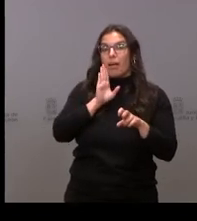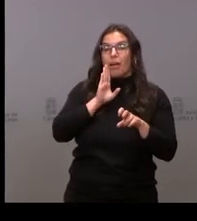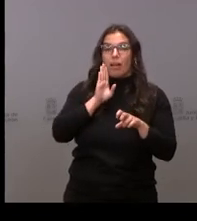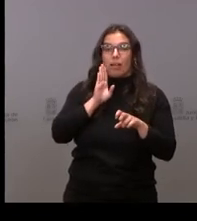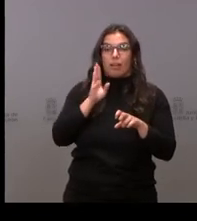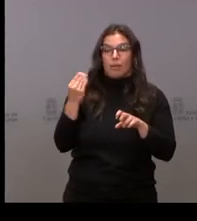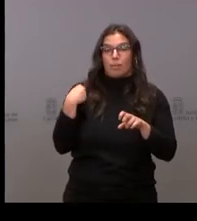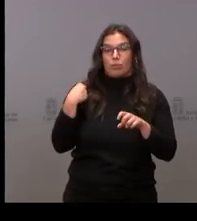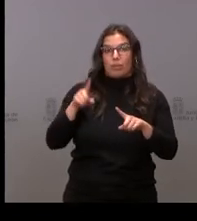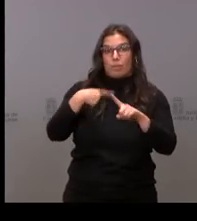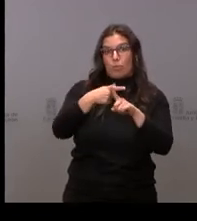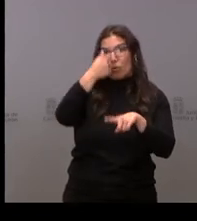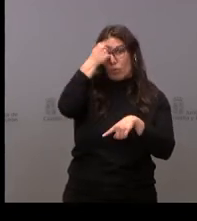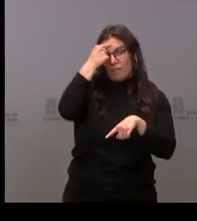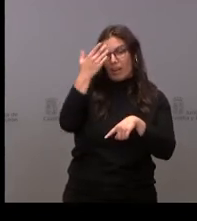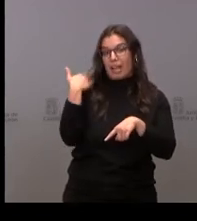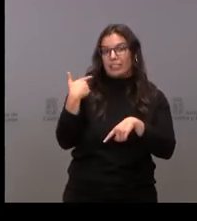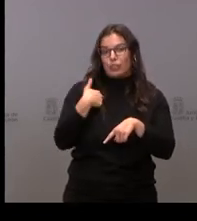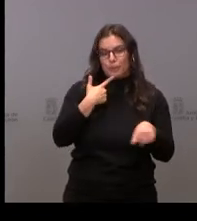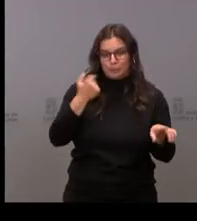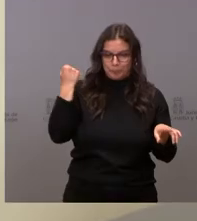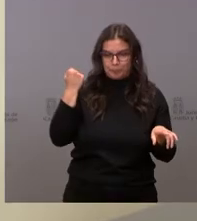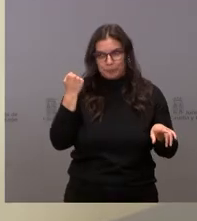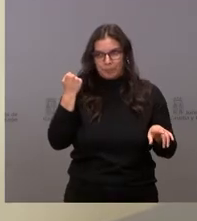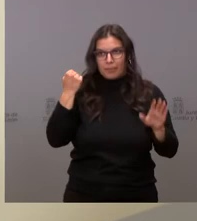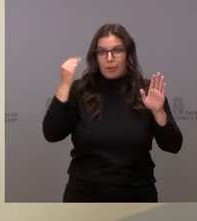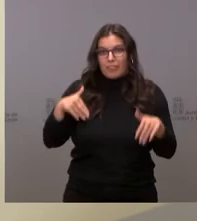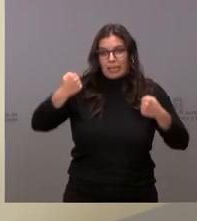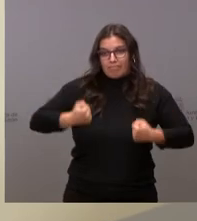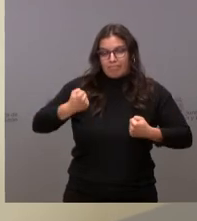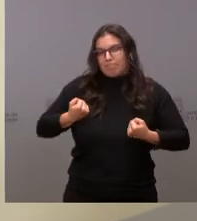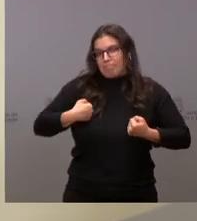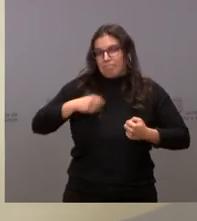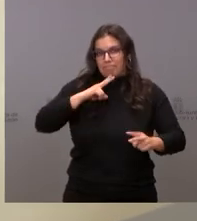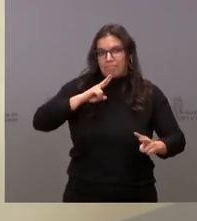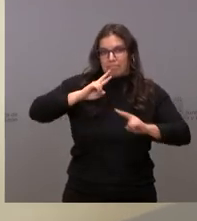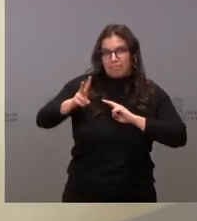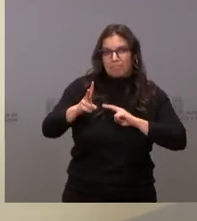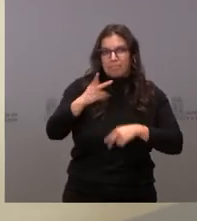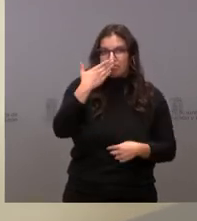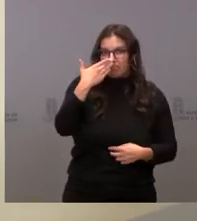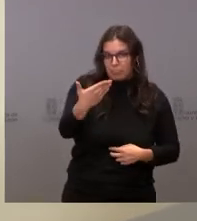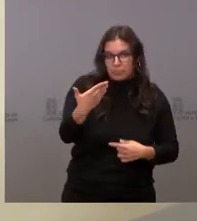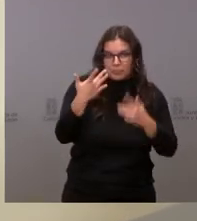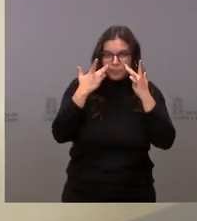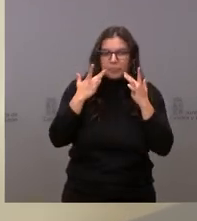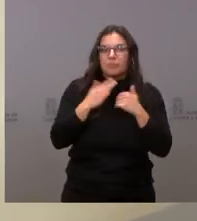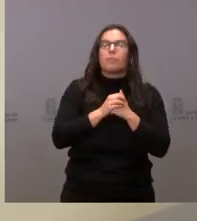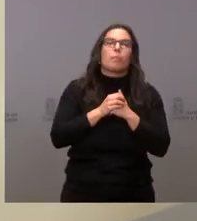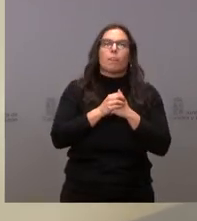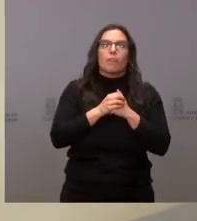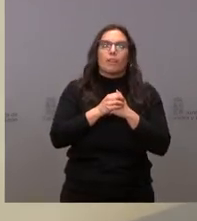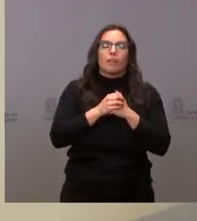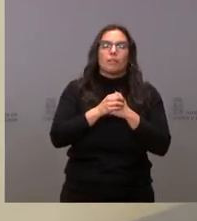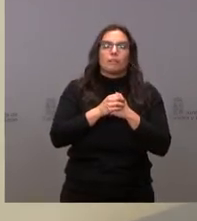me he resistido a contestar pero como insistimos creo que es honesto contestarlo es que en ningún momento se ha